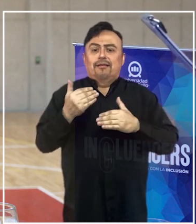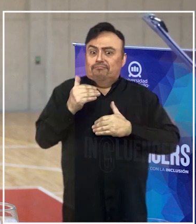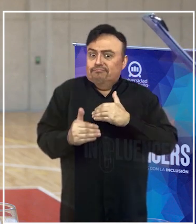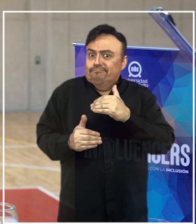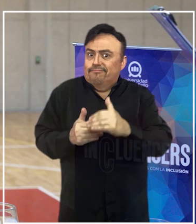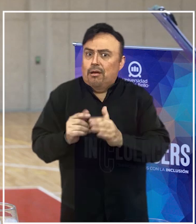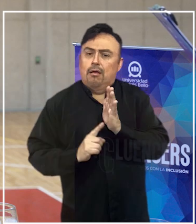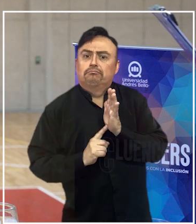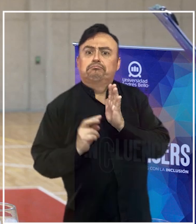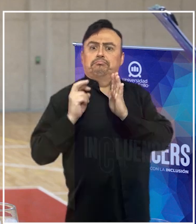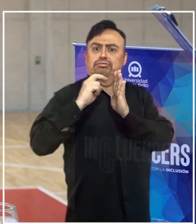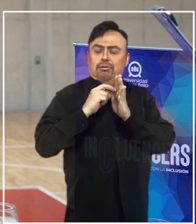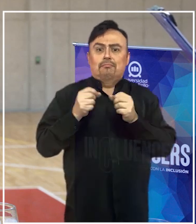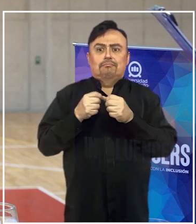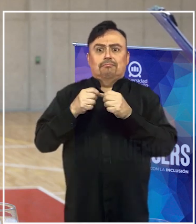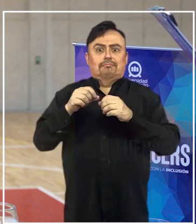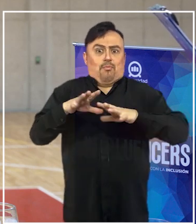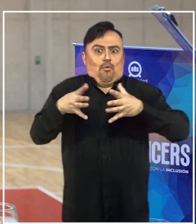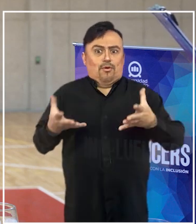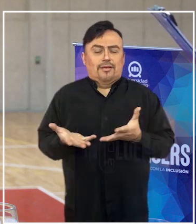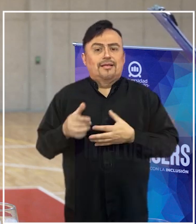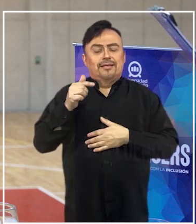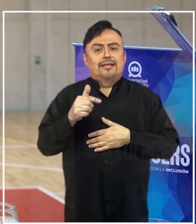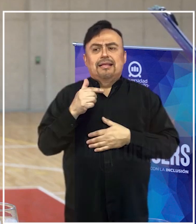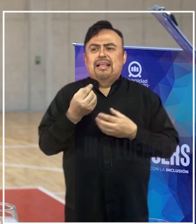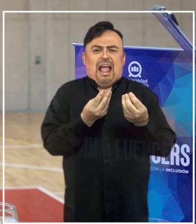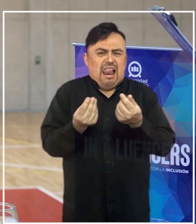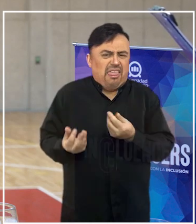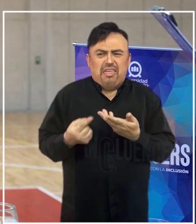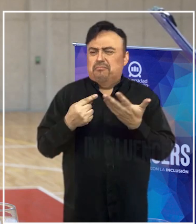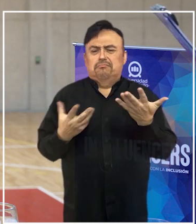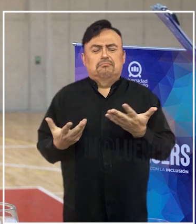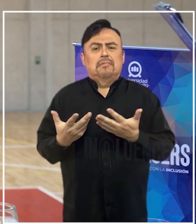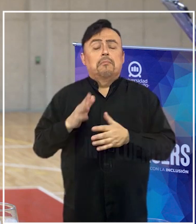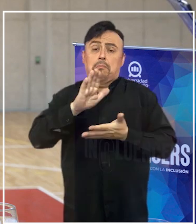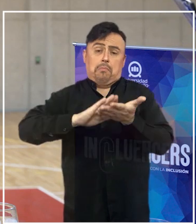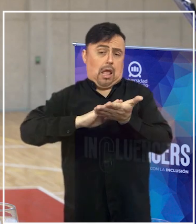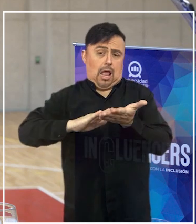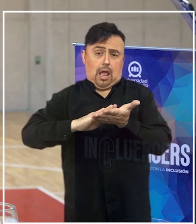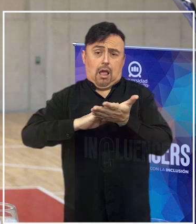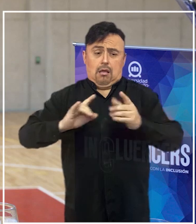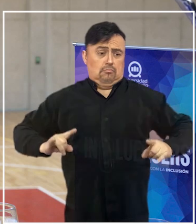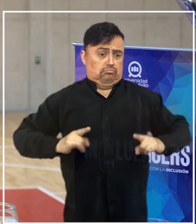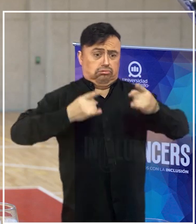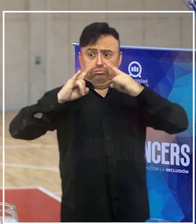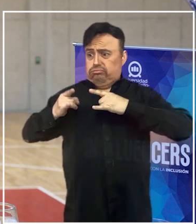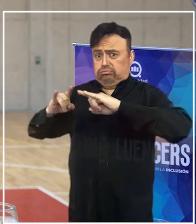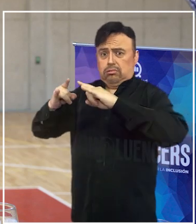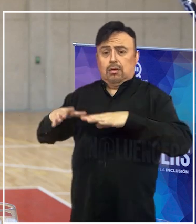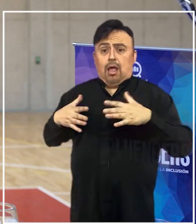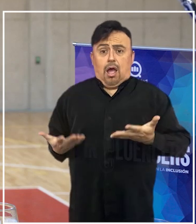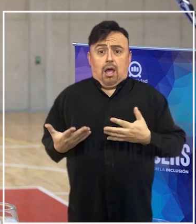términos cuantitativos y también cualitativos. Por ejemplo, si lo miramos en infraestructura, podemos